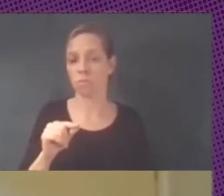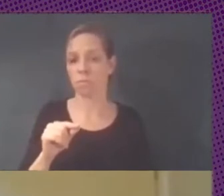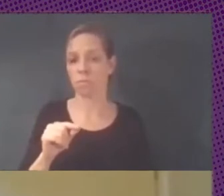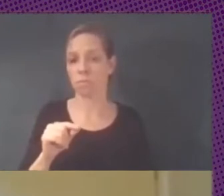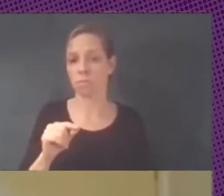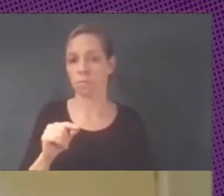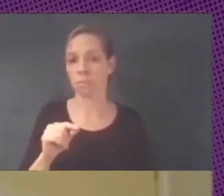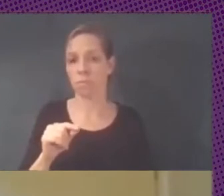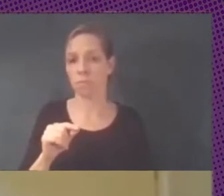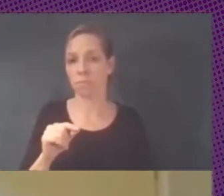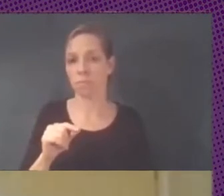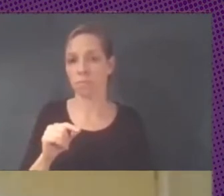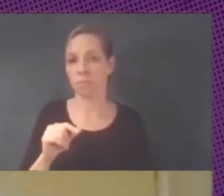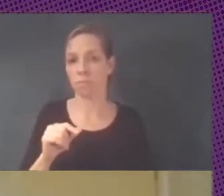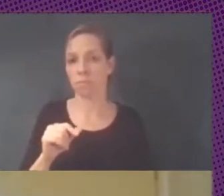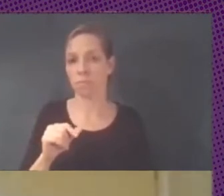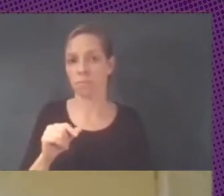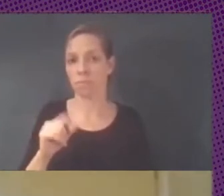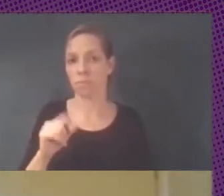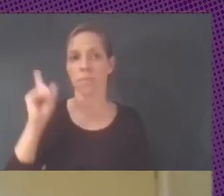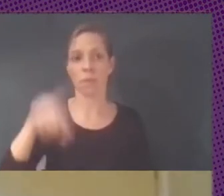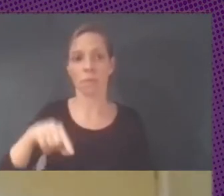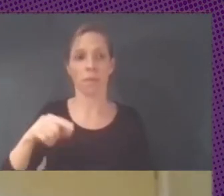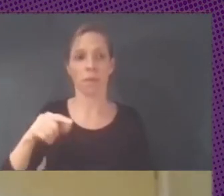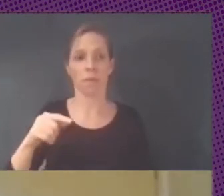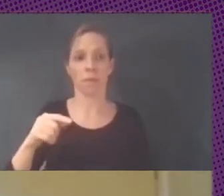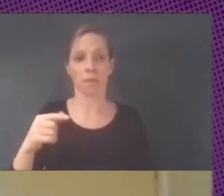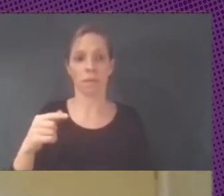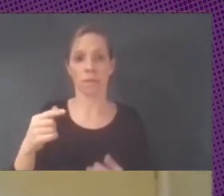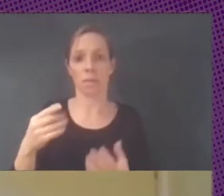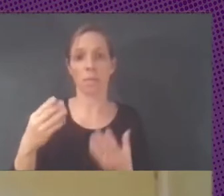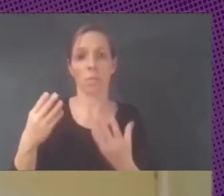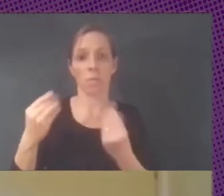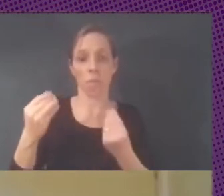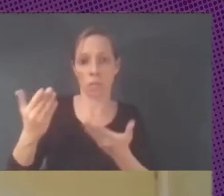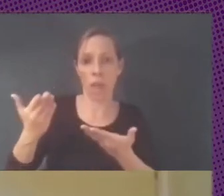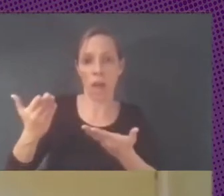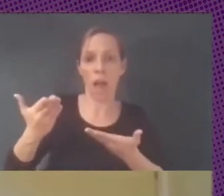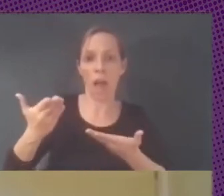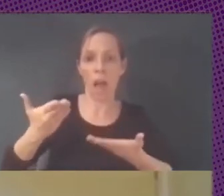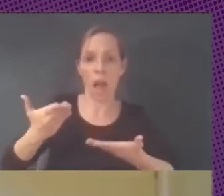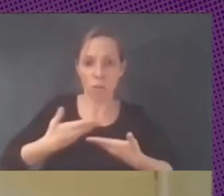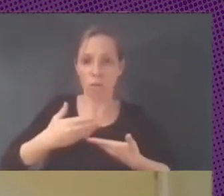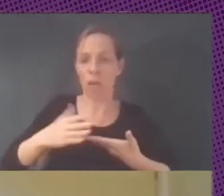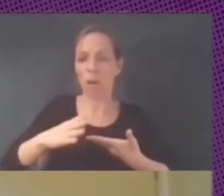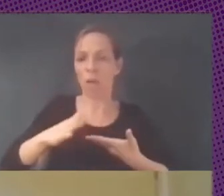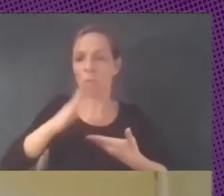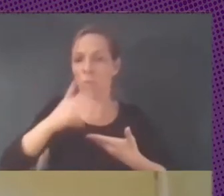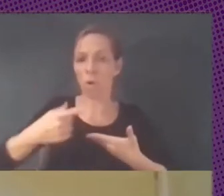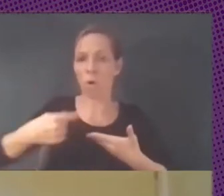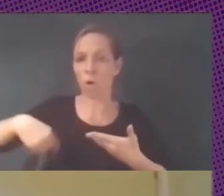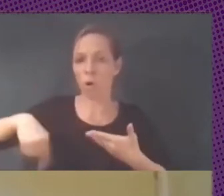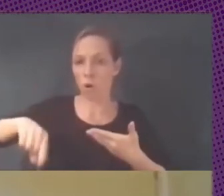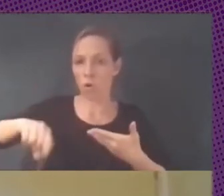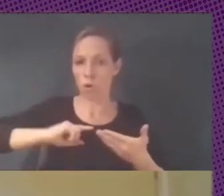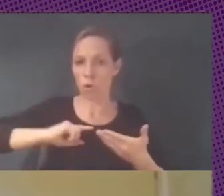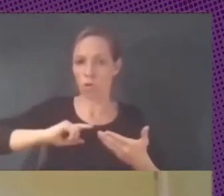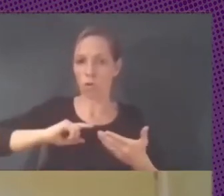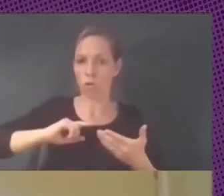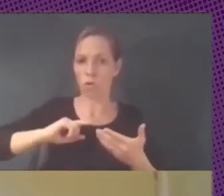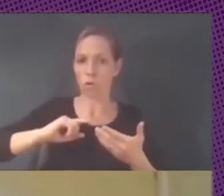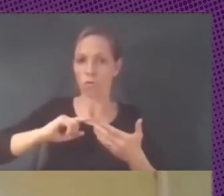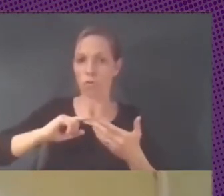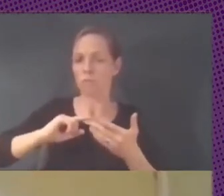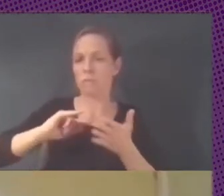para la invasión porque tenemos al nuestro alcance en nuestra mano toda la